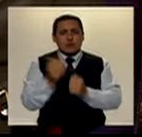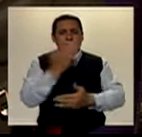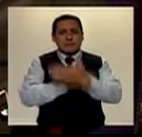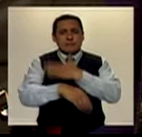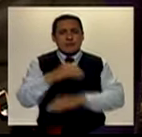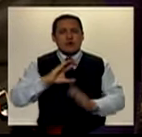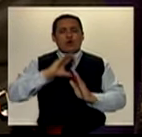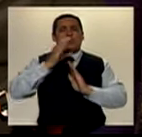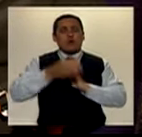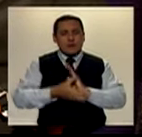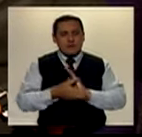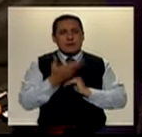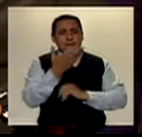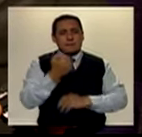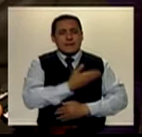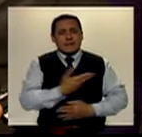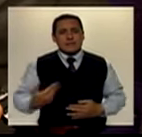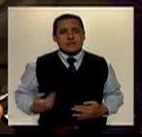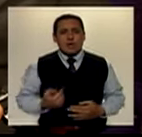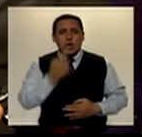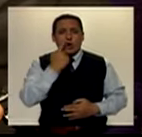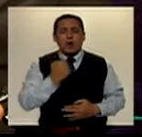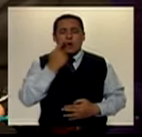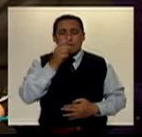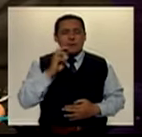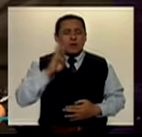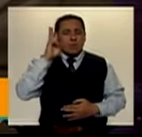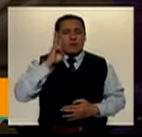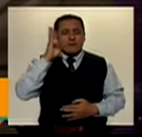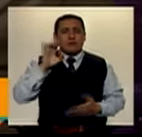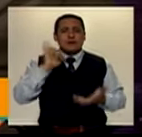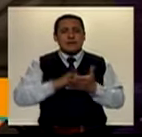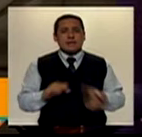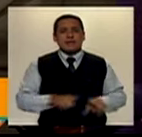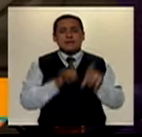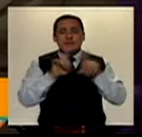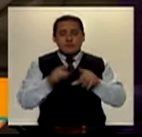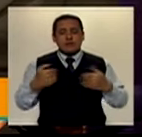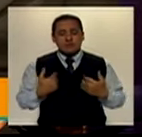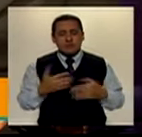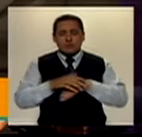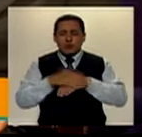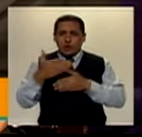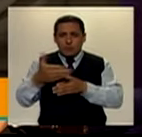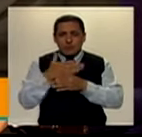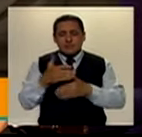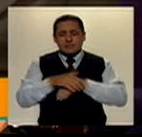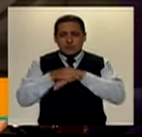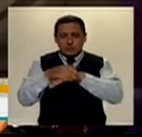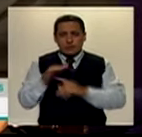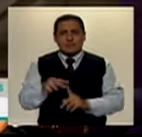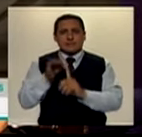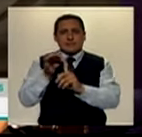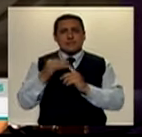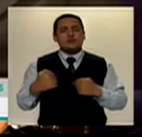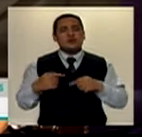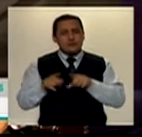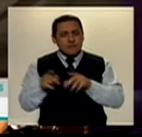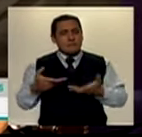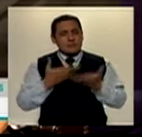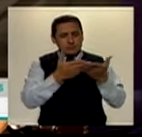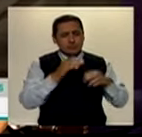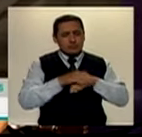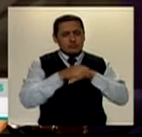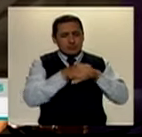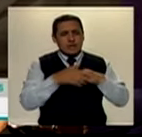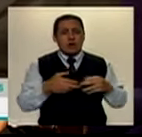Discapacidad con nuestro presidente, el magíster Wilfredo Guzmán Jarra, que por cierto nos encarga compartirles saludos muy especiales. Y yo también le envío